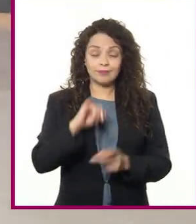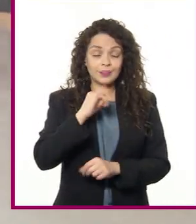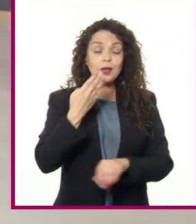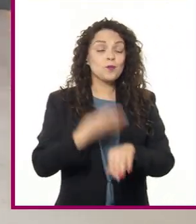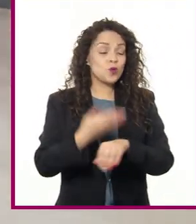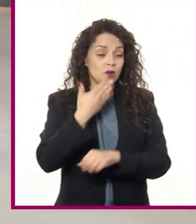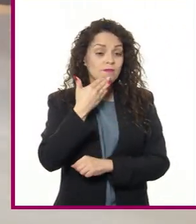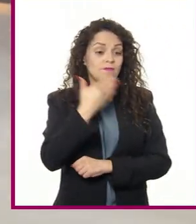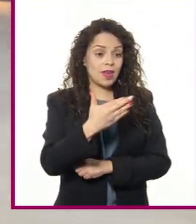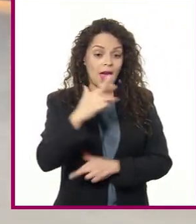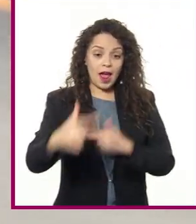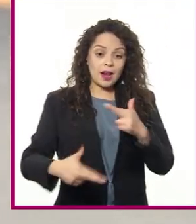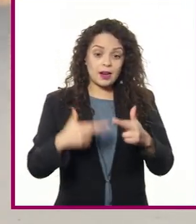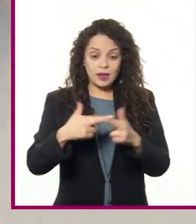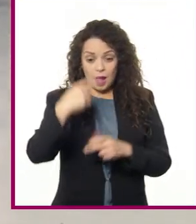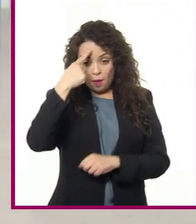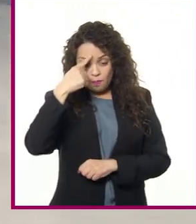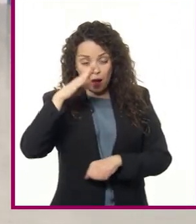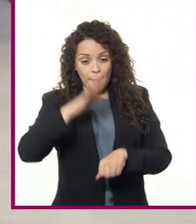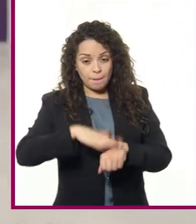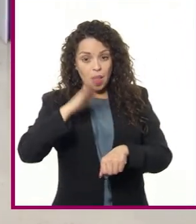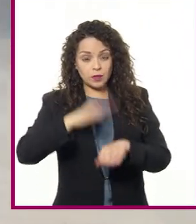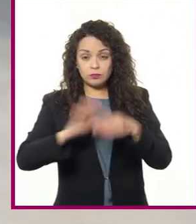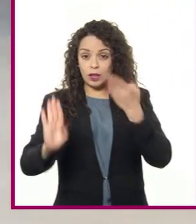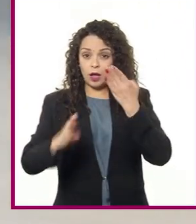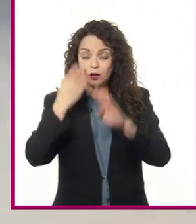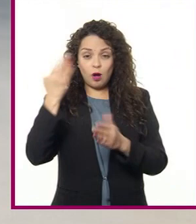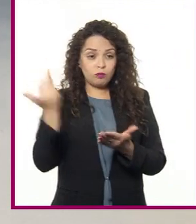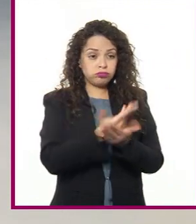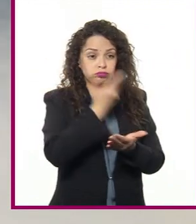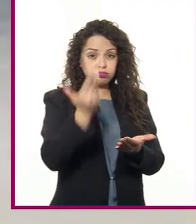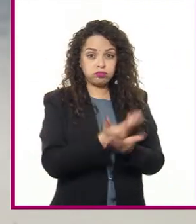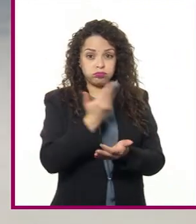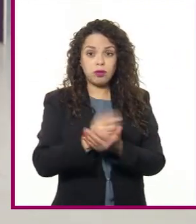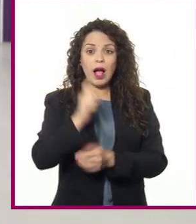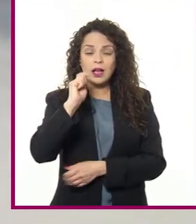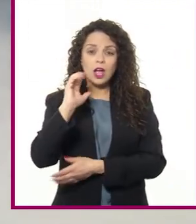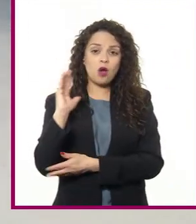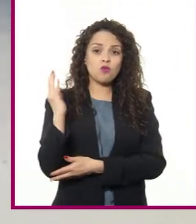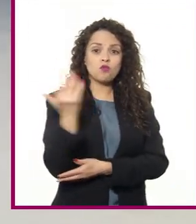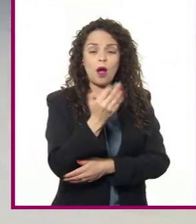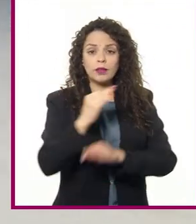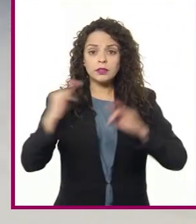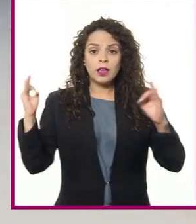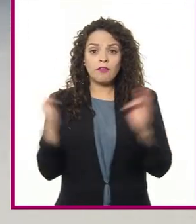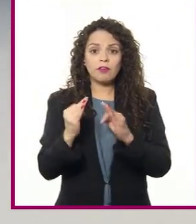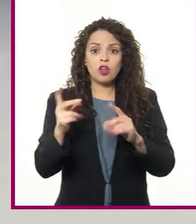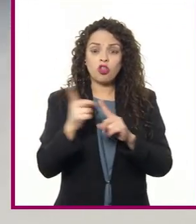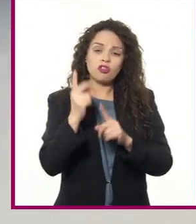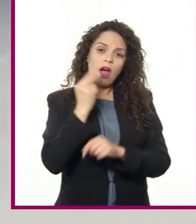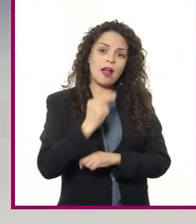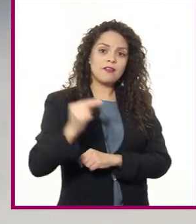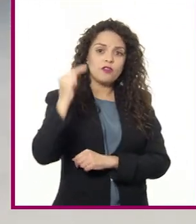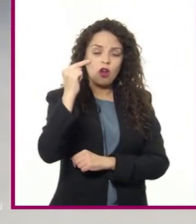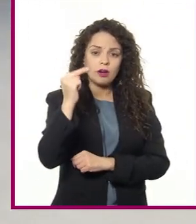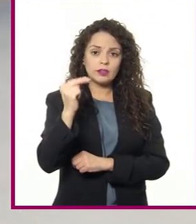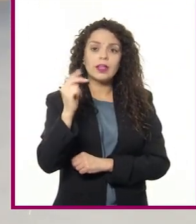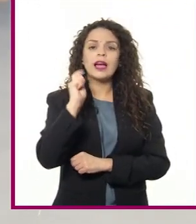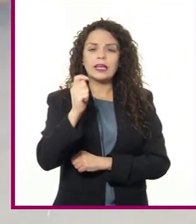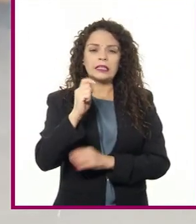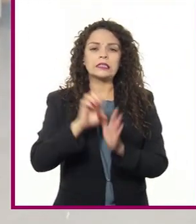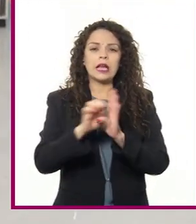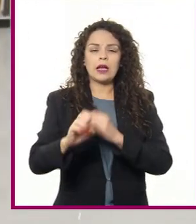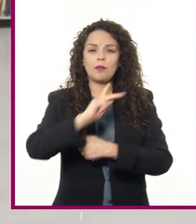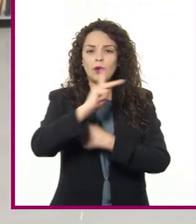Las regiones forestales más productivas del mundo comprenden los bosques templados y fríos del hemisferio norte. Sobresalen países